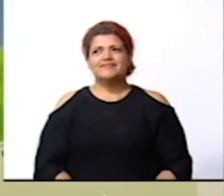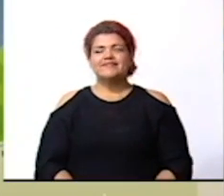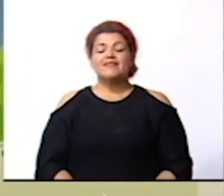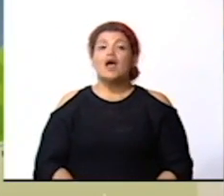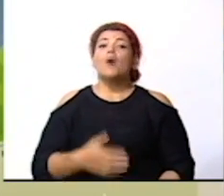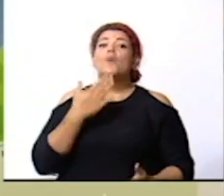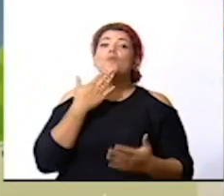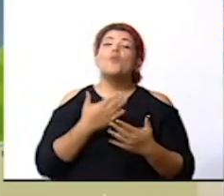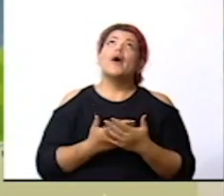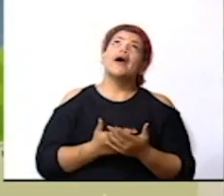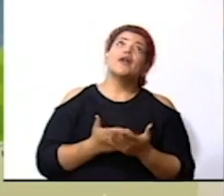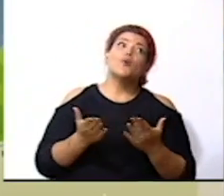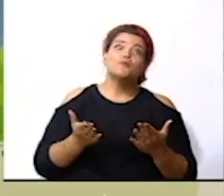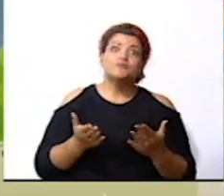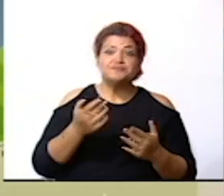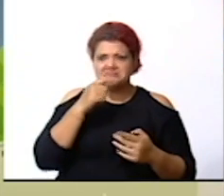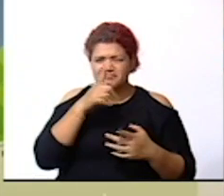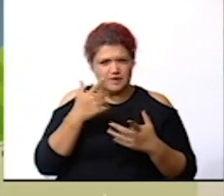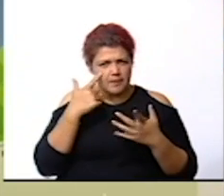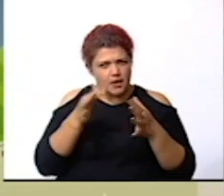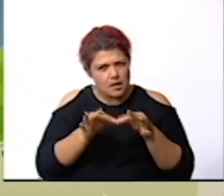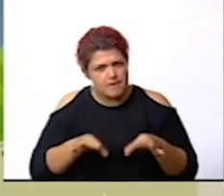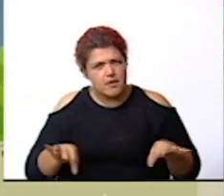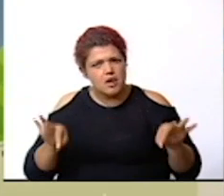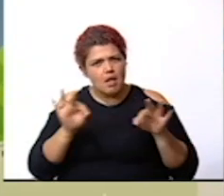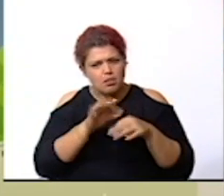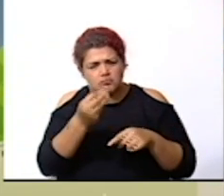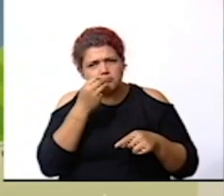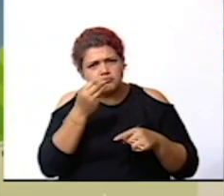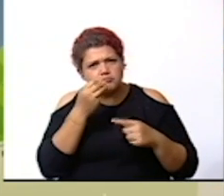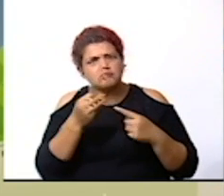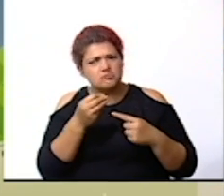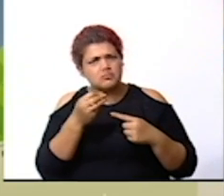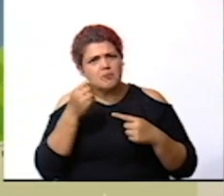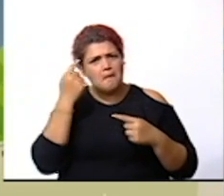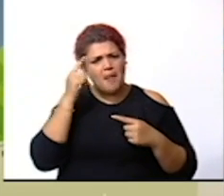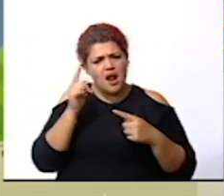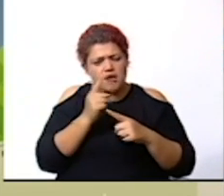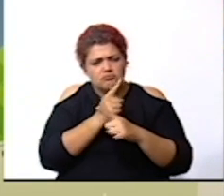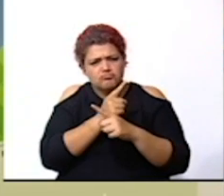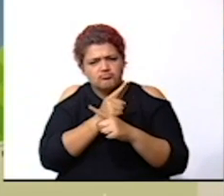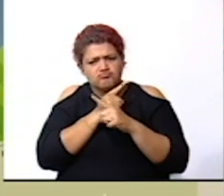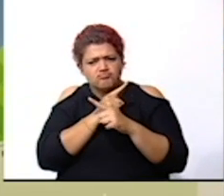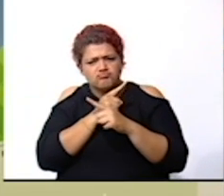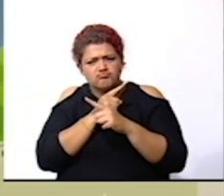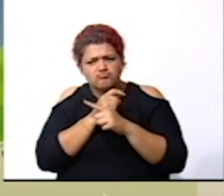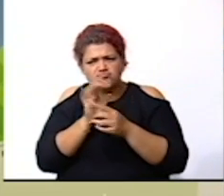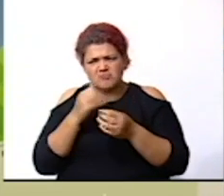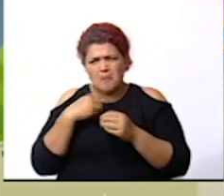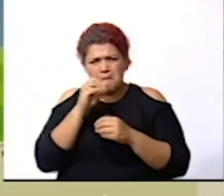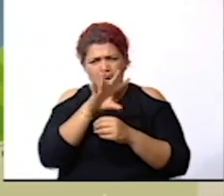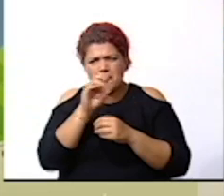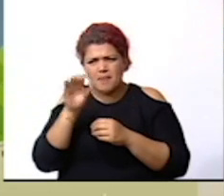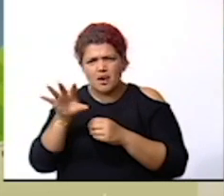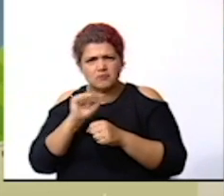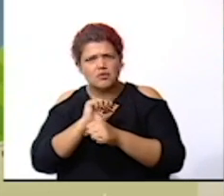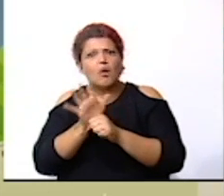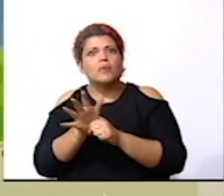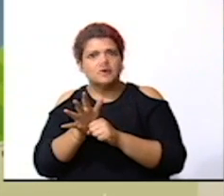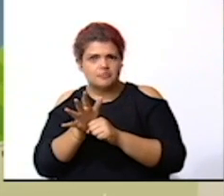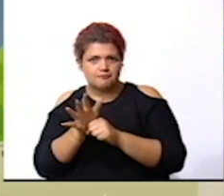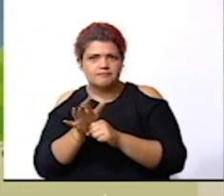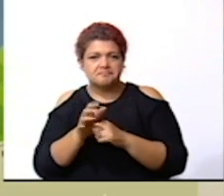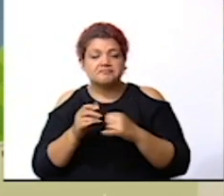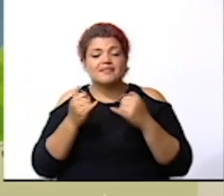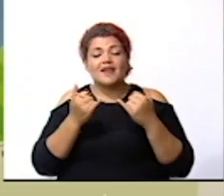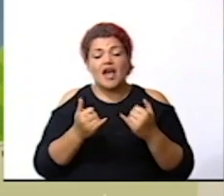bueno niños y niñas qué importante es la alimentación para prevenir el contagio del COVID también ahora sí qué